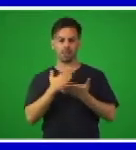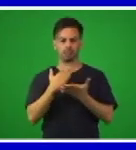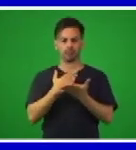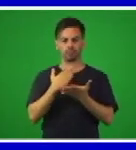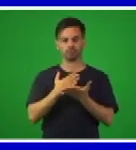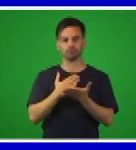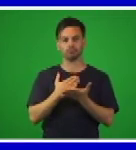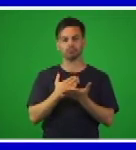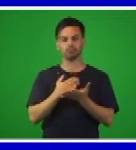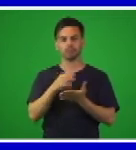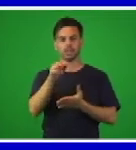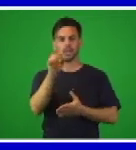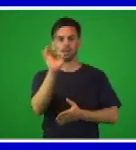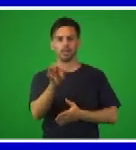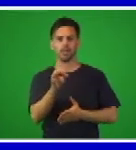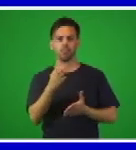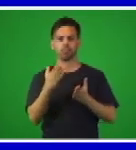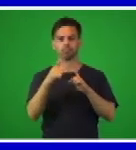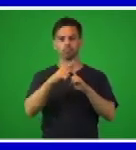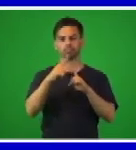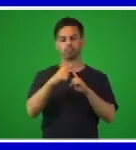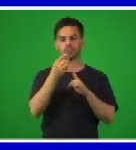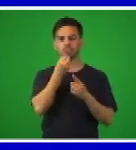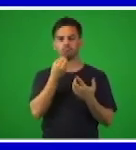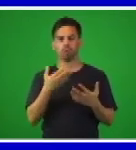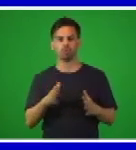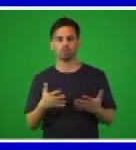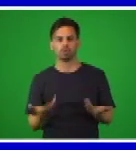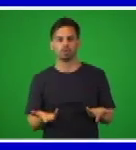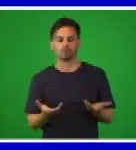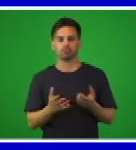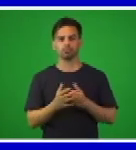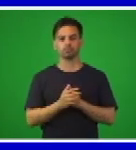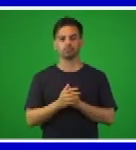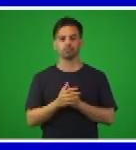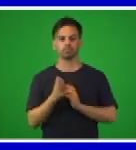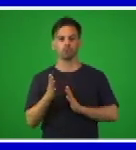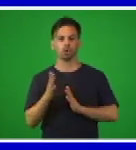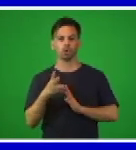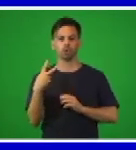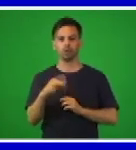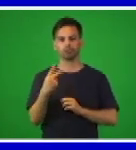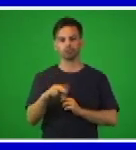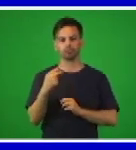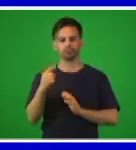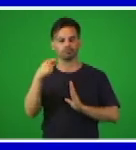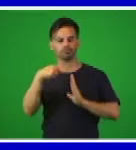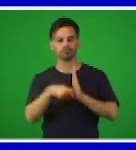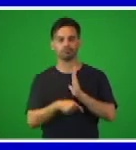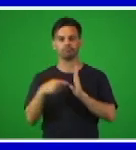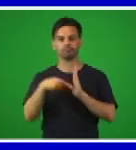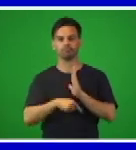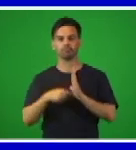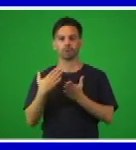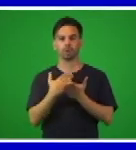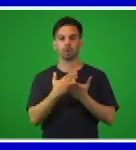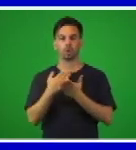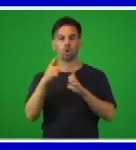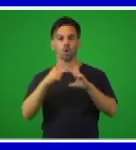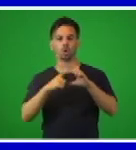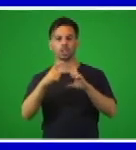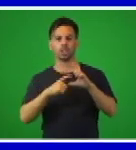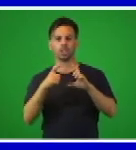estos ejercicios 18 y 19 les va a dar la posibilidad de continuar ejercitando los tiempos